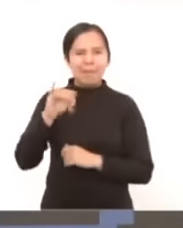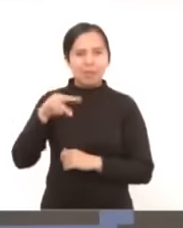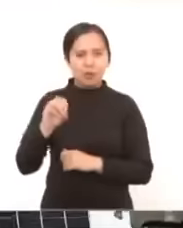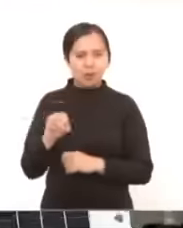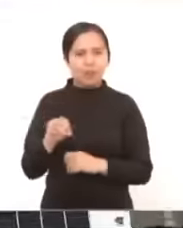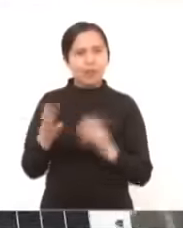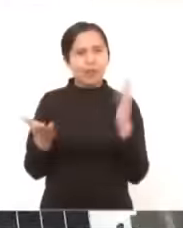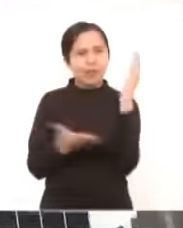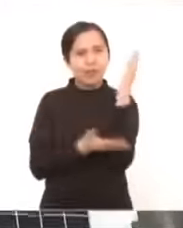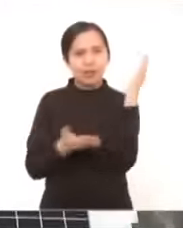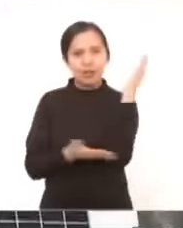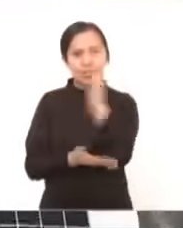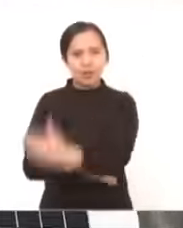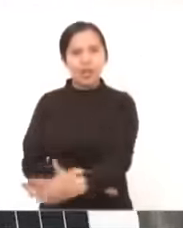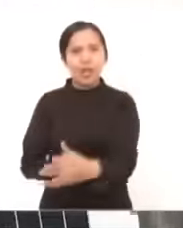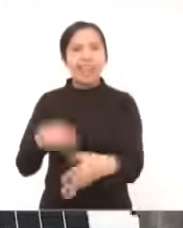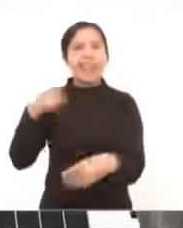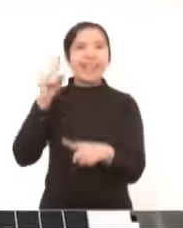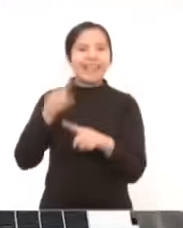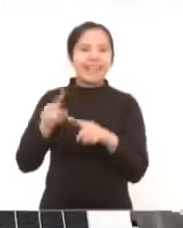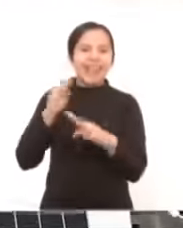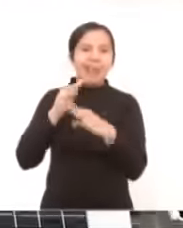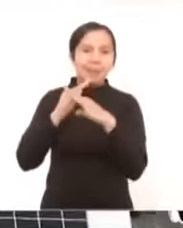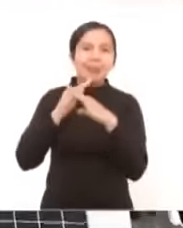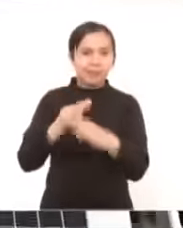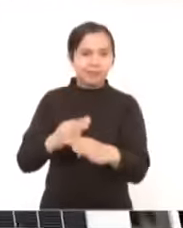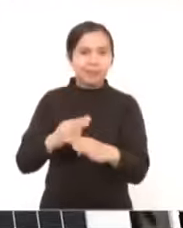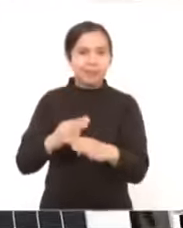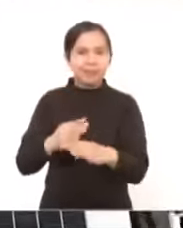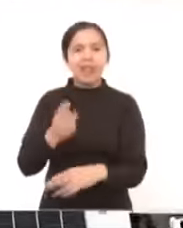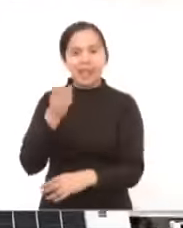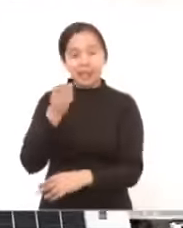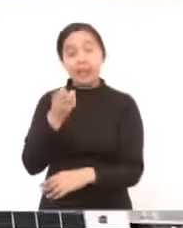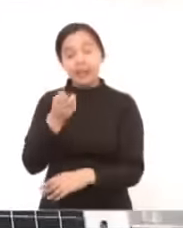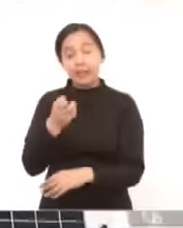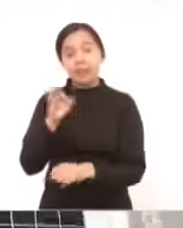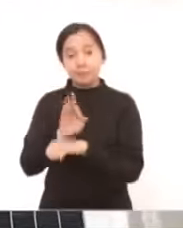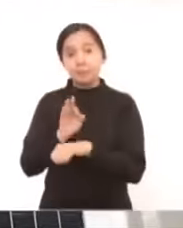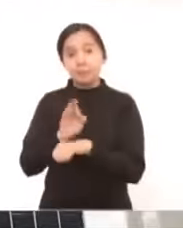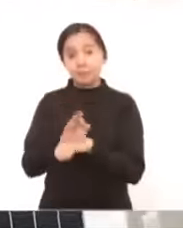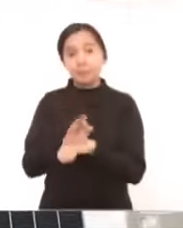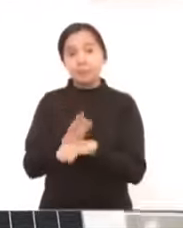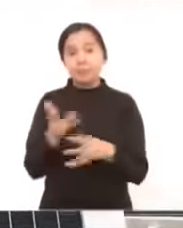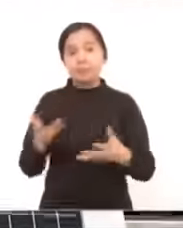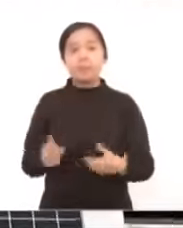valor medioambiental que tiene esta planta fotovoltaica